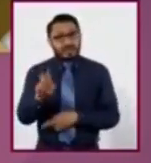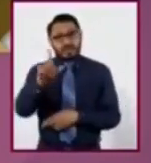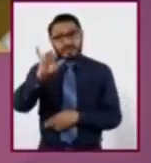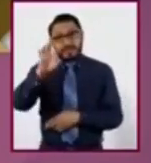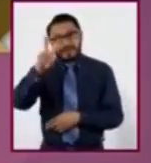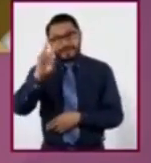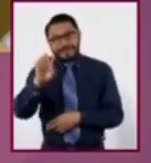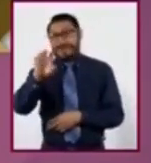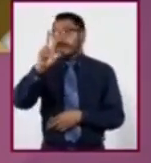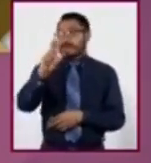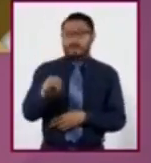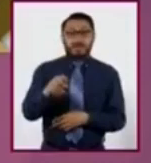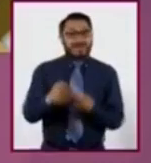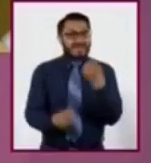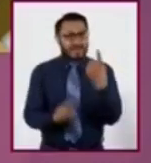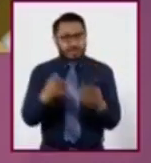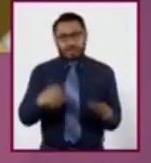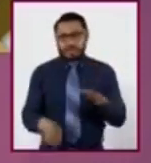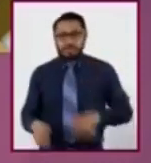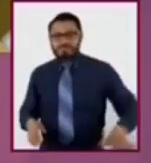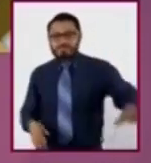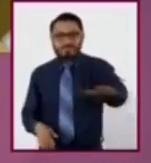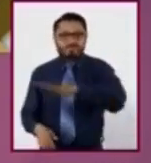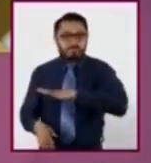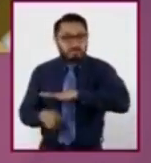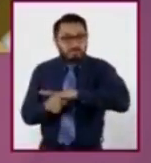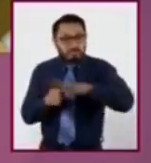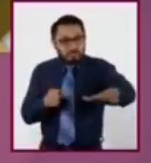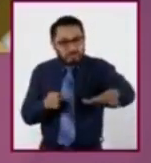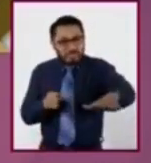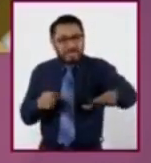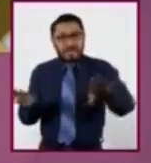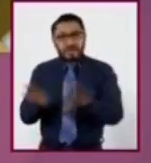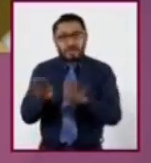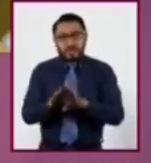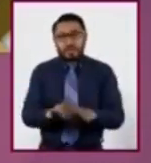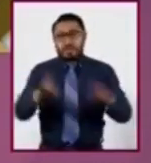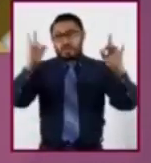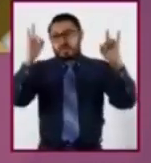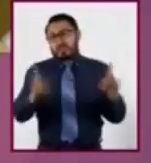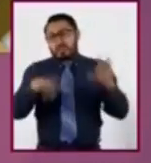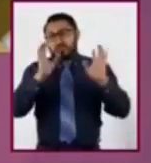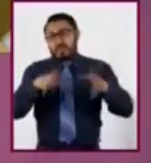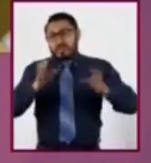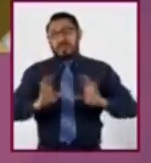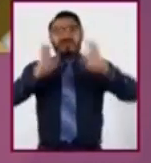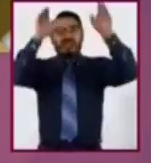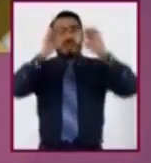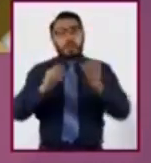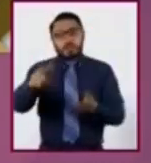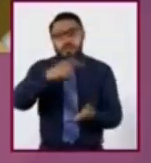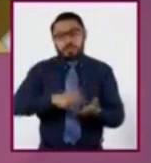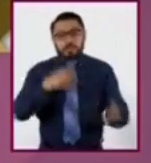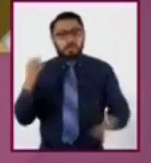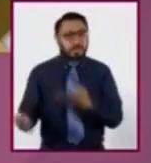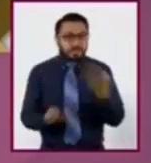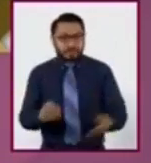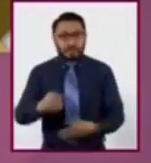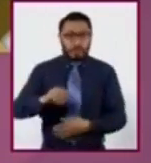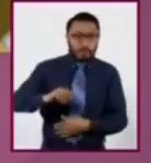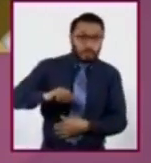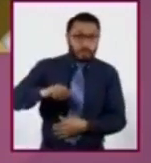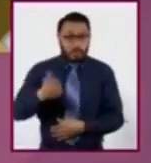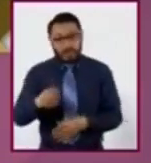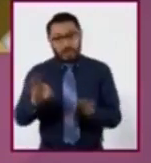algunas superficies son planas, como una cancha de básquetbol o una pista de baile. Algunas otras tienen